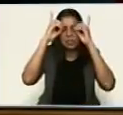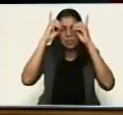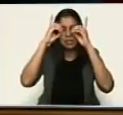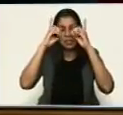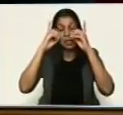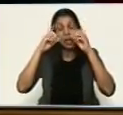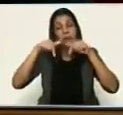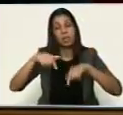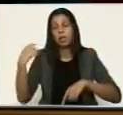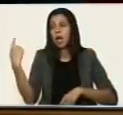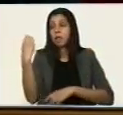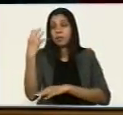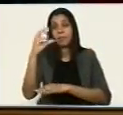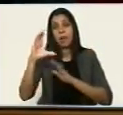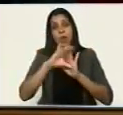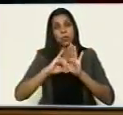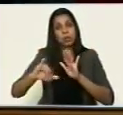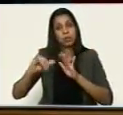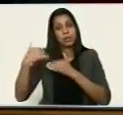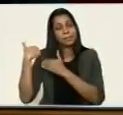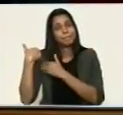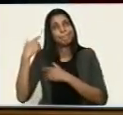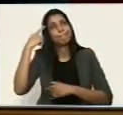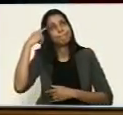corresponde a esta Asamblea Nacional Constituyente hacerlo.